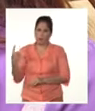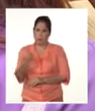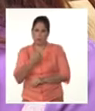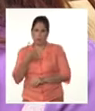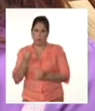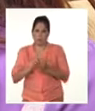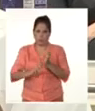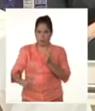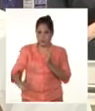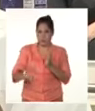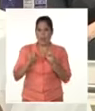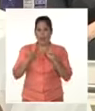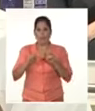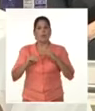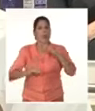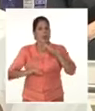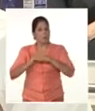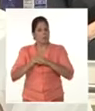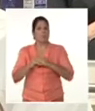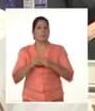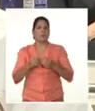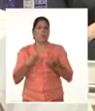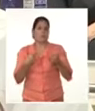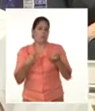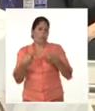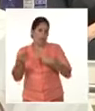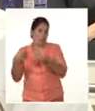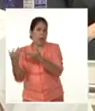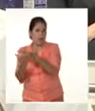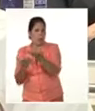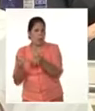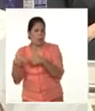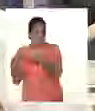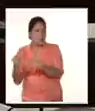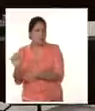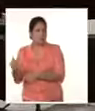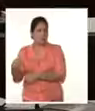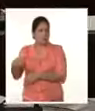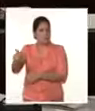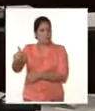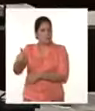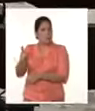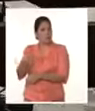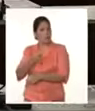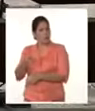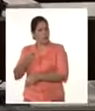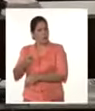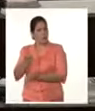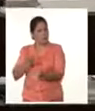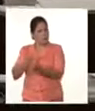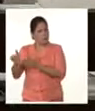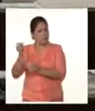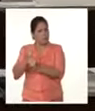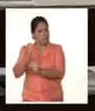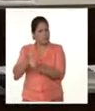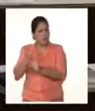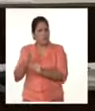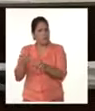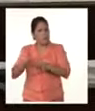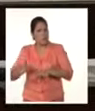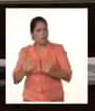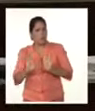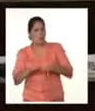territorios? Bueno, capacidad de gestión de productivos o directivos. Hemos visto voluntad y constancia para no dejarse aplastar por las